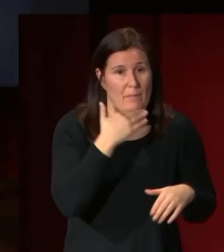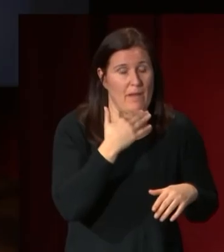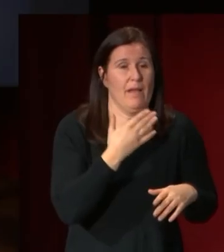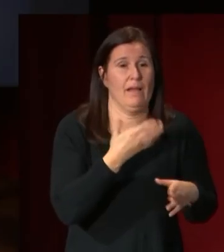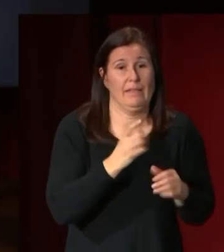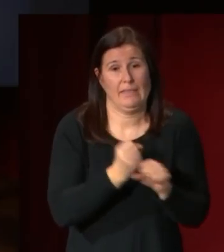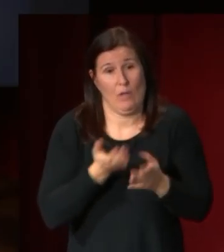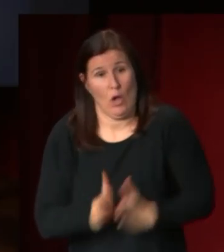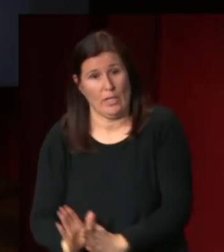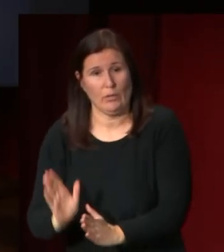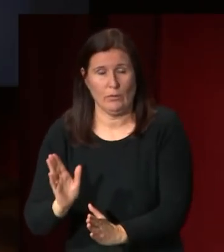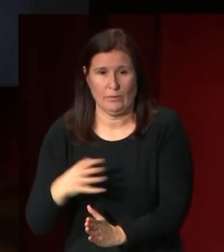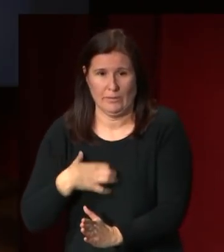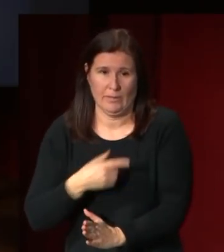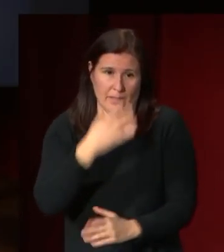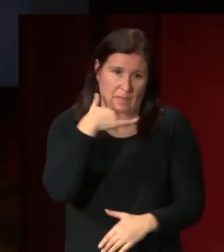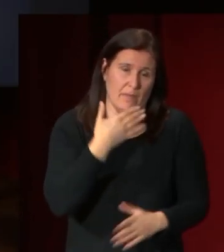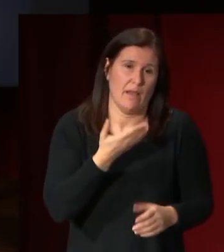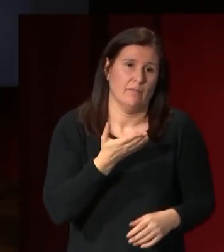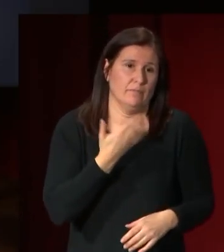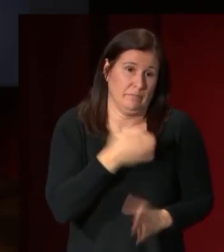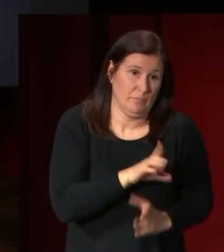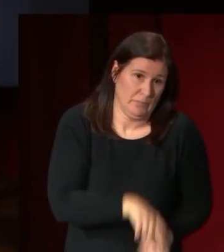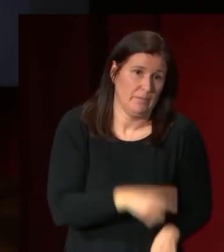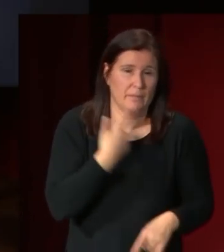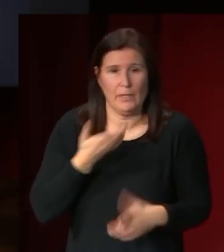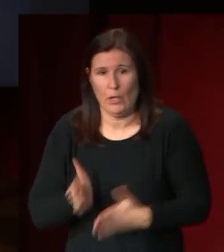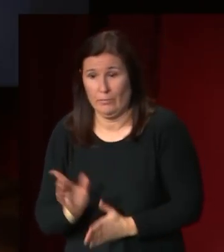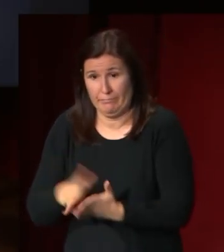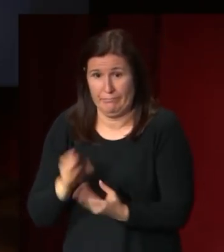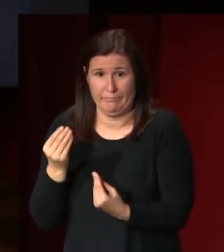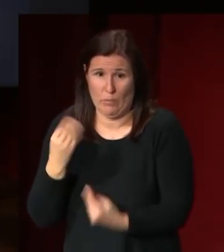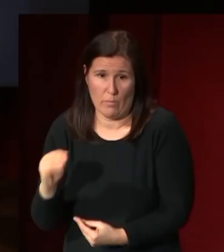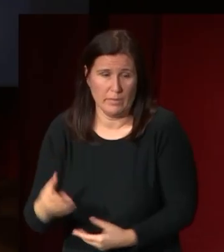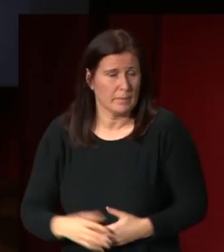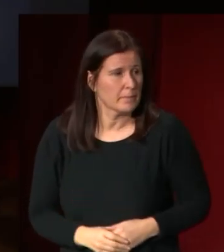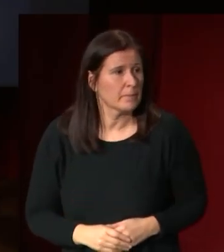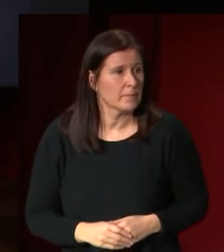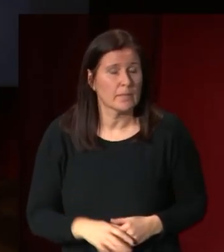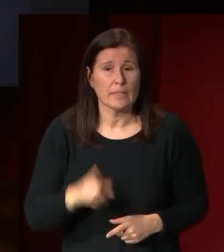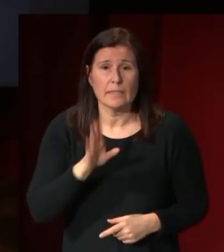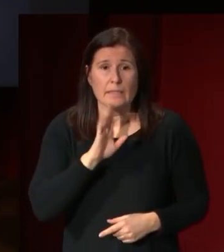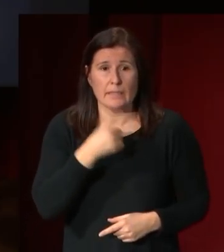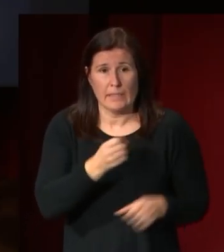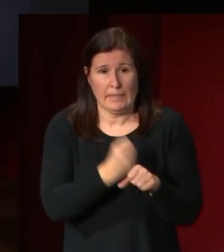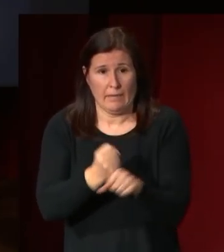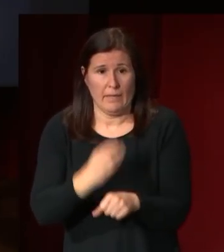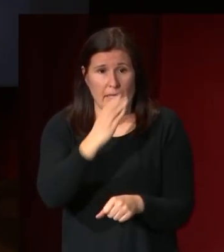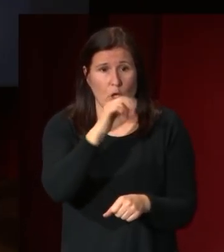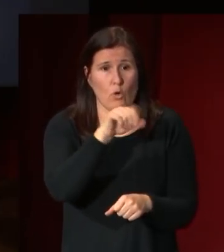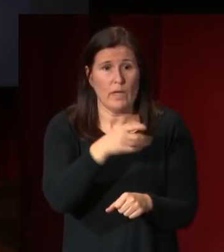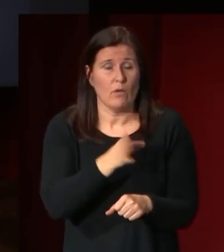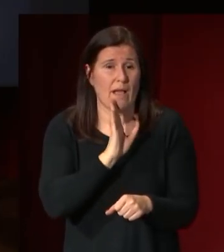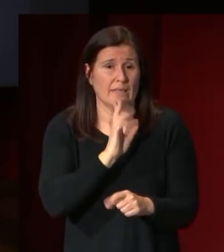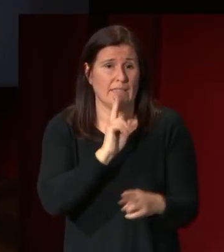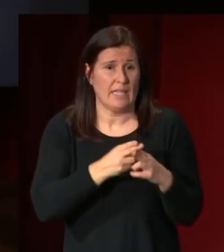en el hijo y bueno digamos que este camino que hizo Álvarez Cubero de lo que entonces